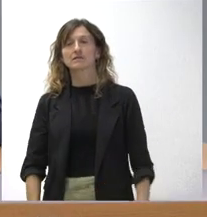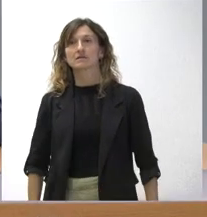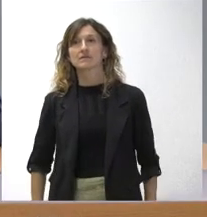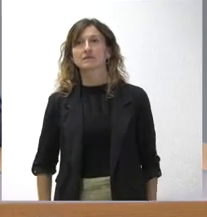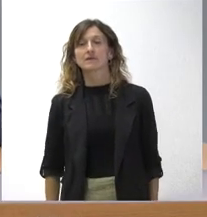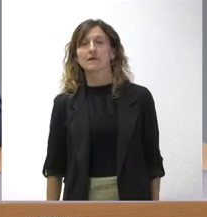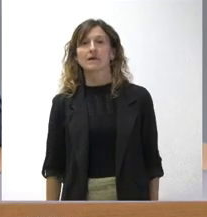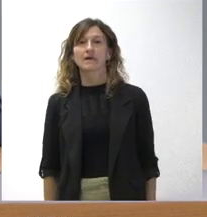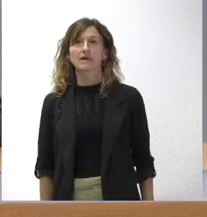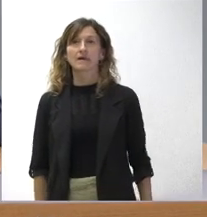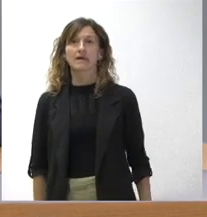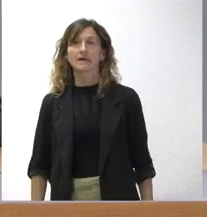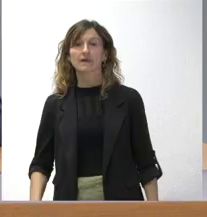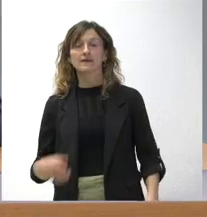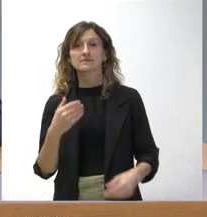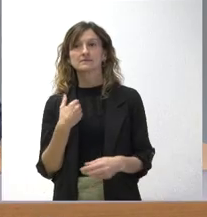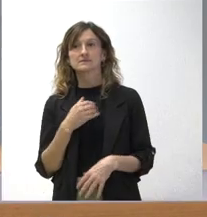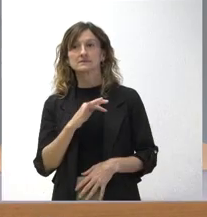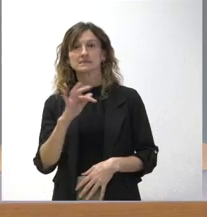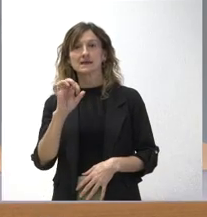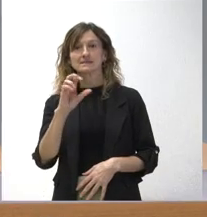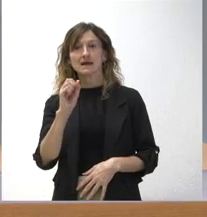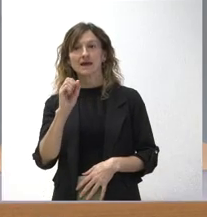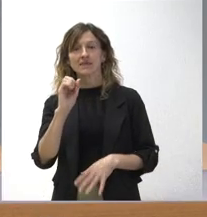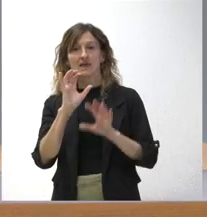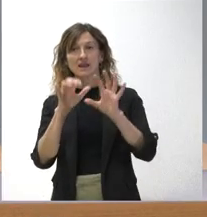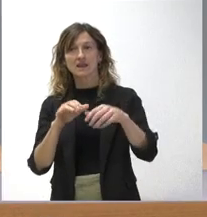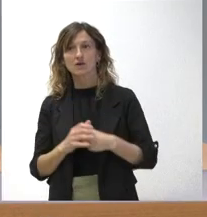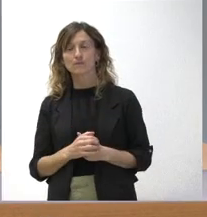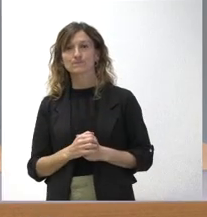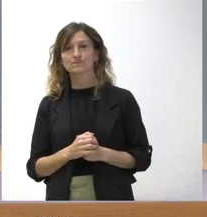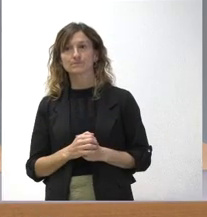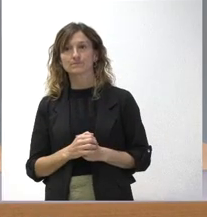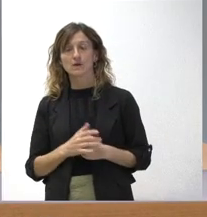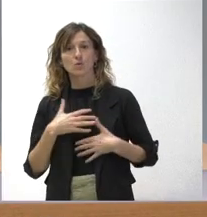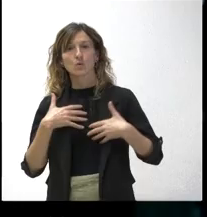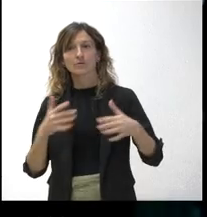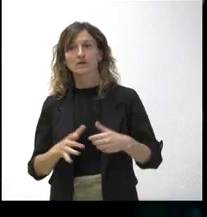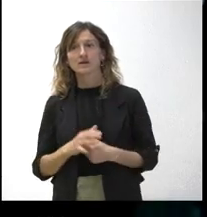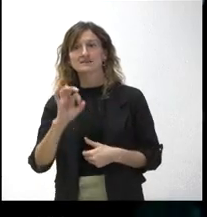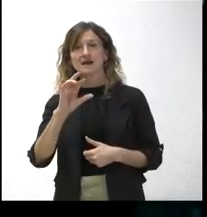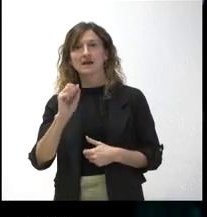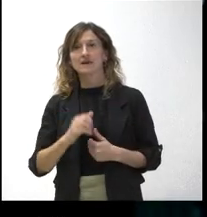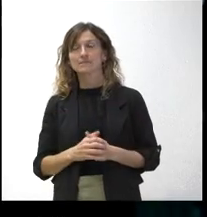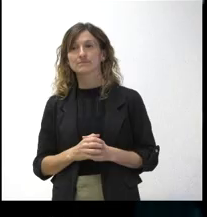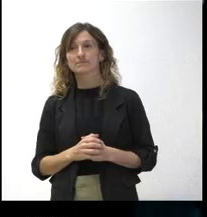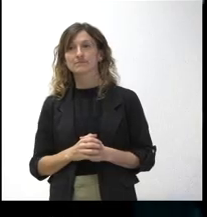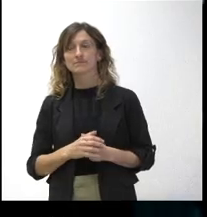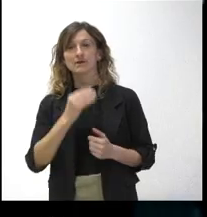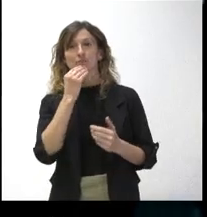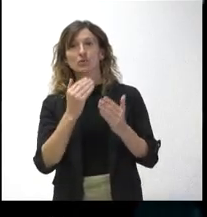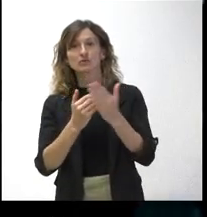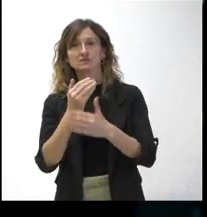Pues damos la palabra ya a Sara Lombas, de Ileón. Adelante, cuando quiera, Sara. Hola, buenos días.